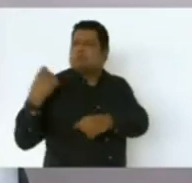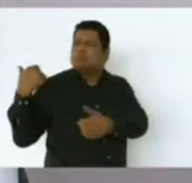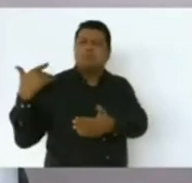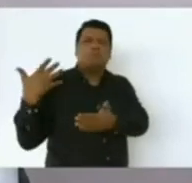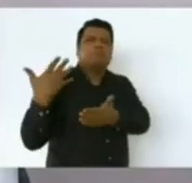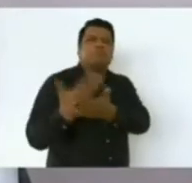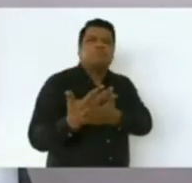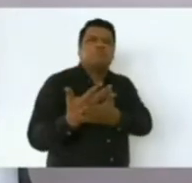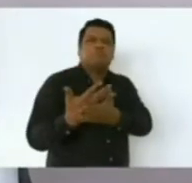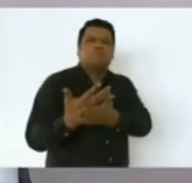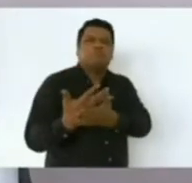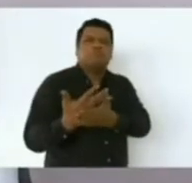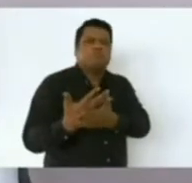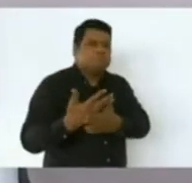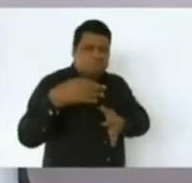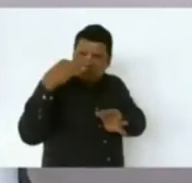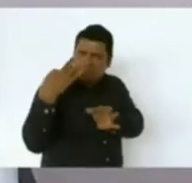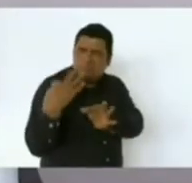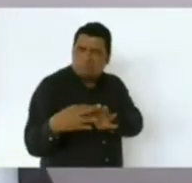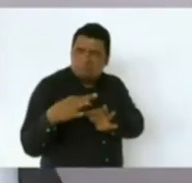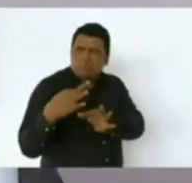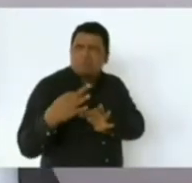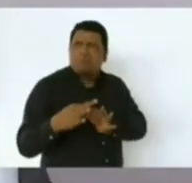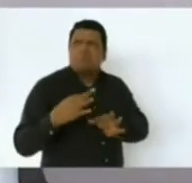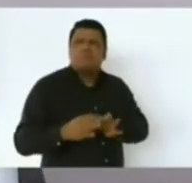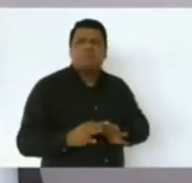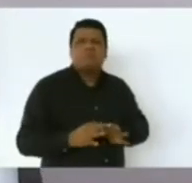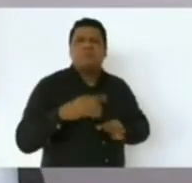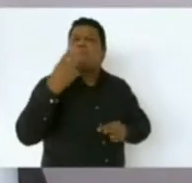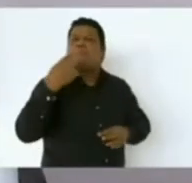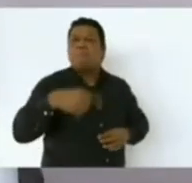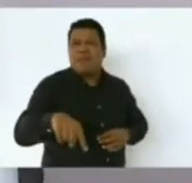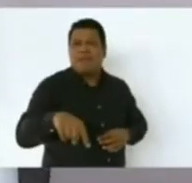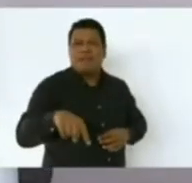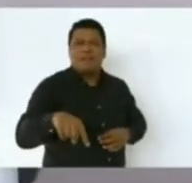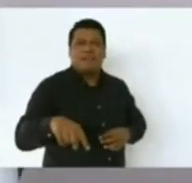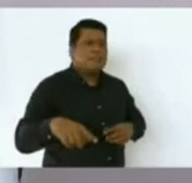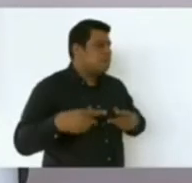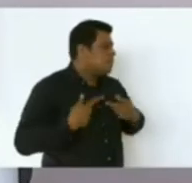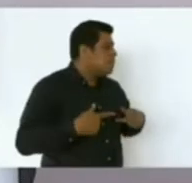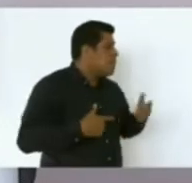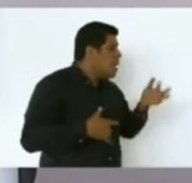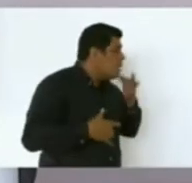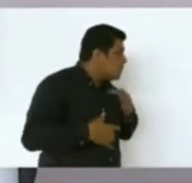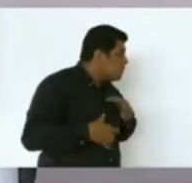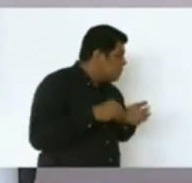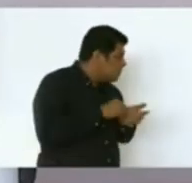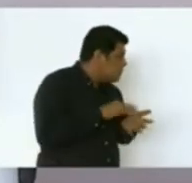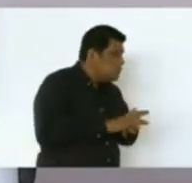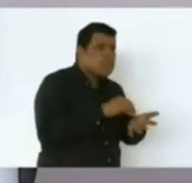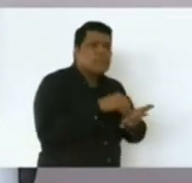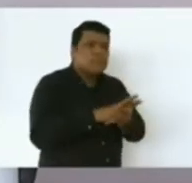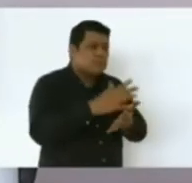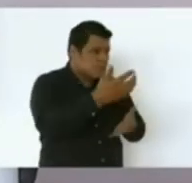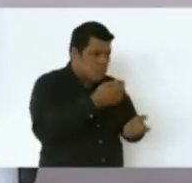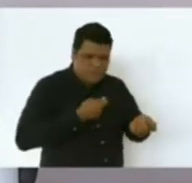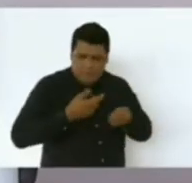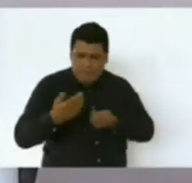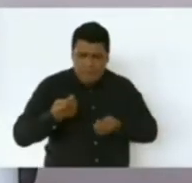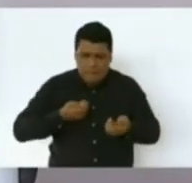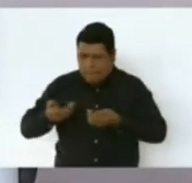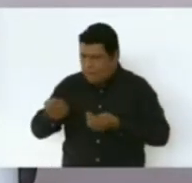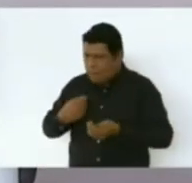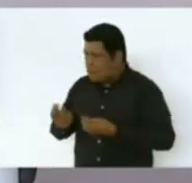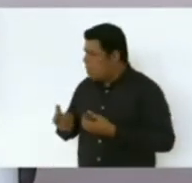Se atendió de acuerdo al informe a